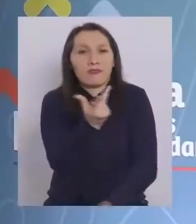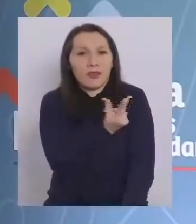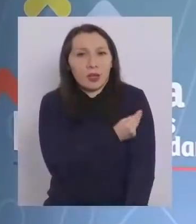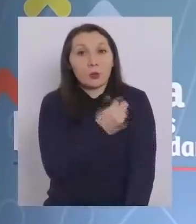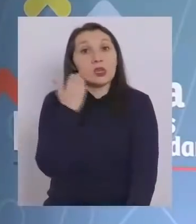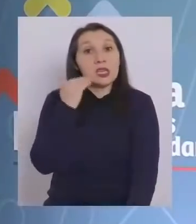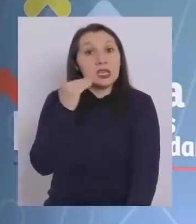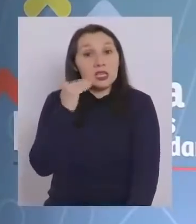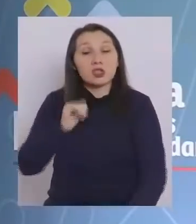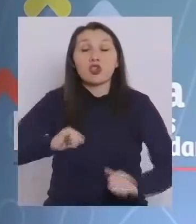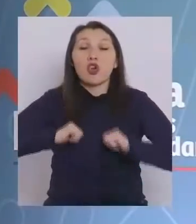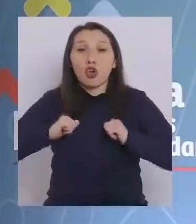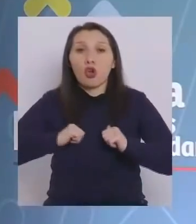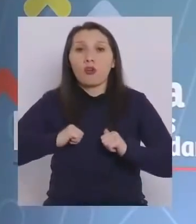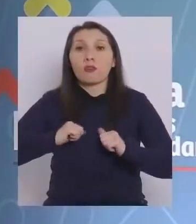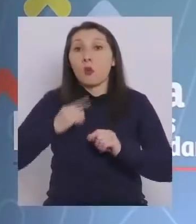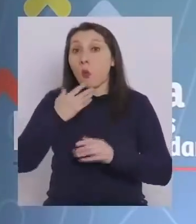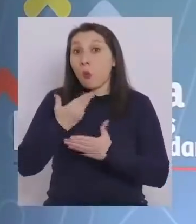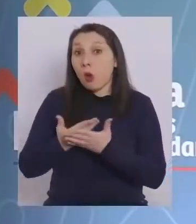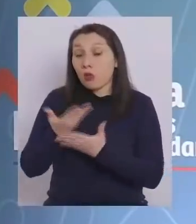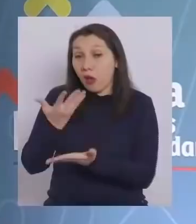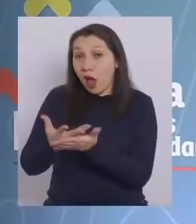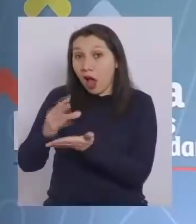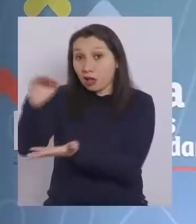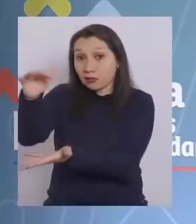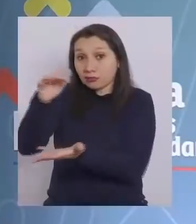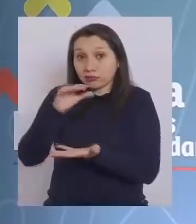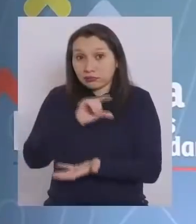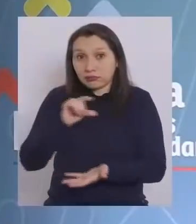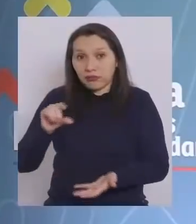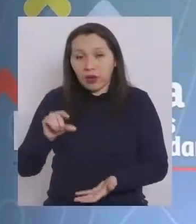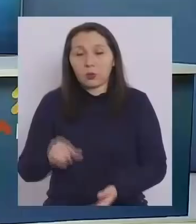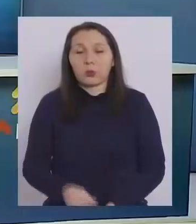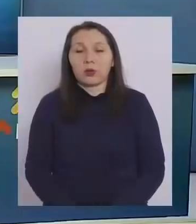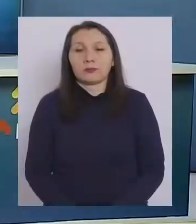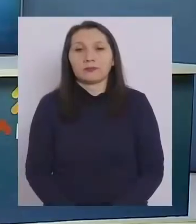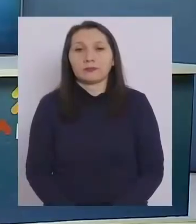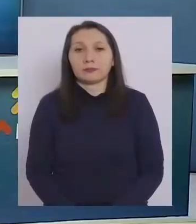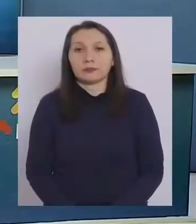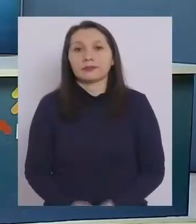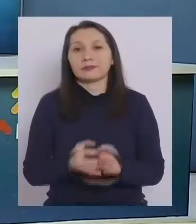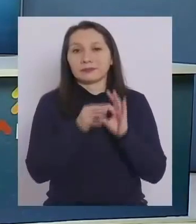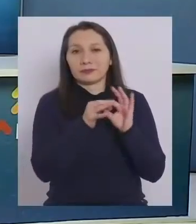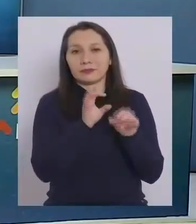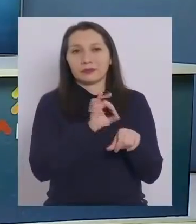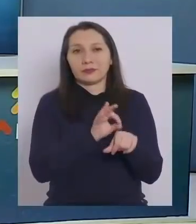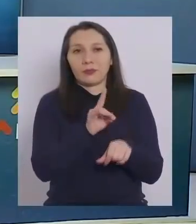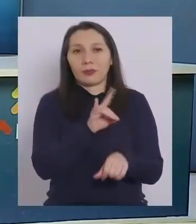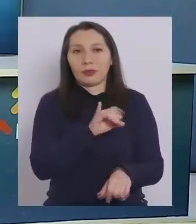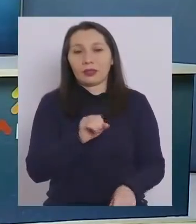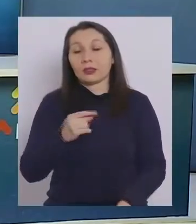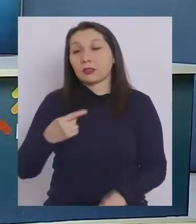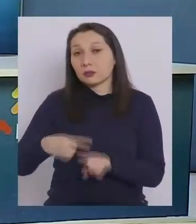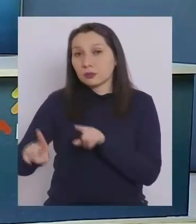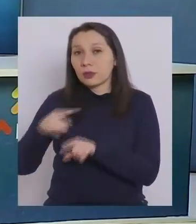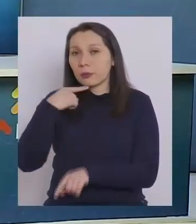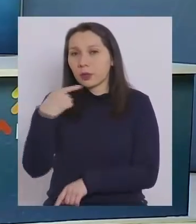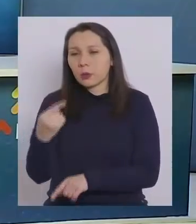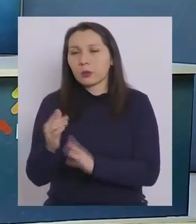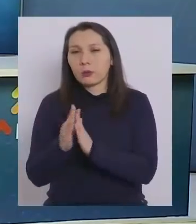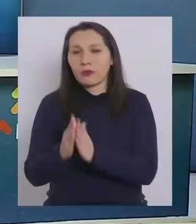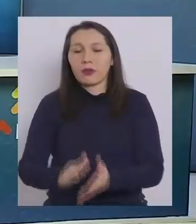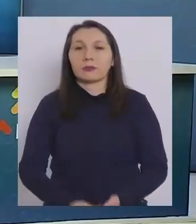los niños y de los jóvenes en la medida que tengamos disponibilidad de vacunas. Muchas gracias, doctora Daza. Siguiente pregunta, por favor.